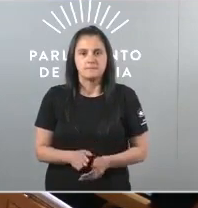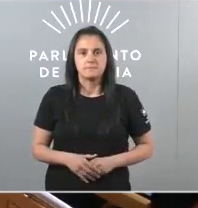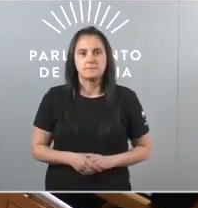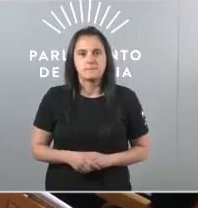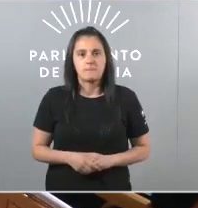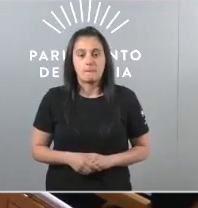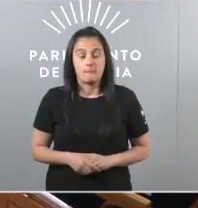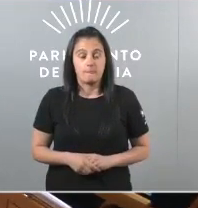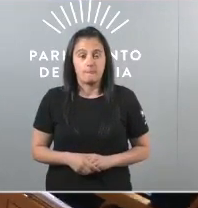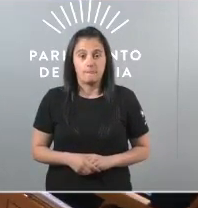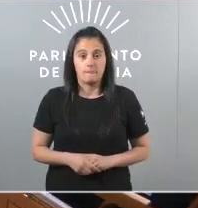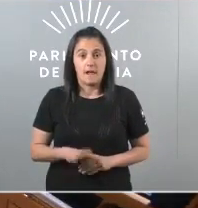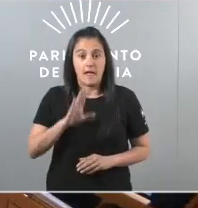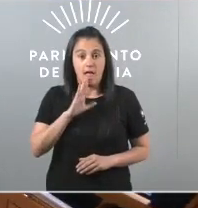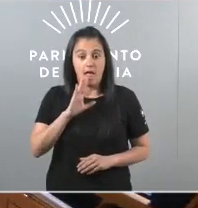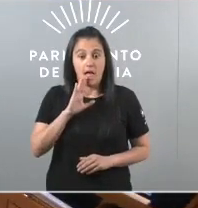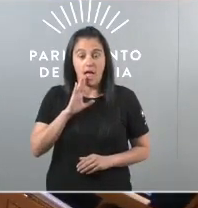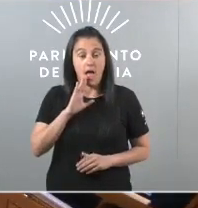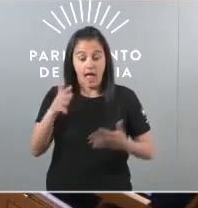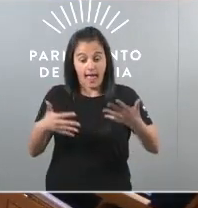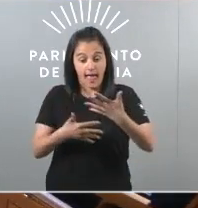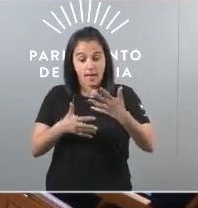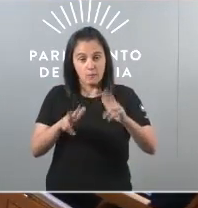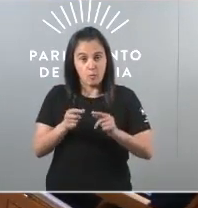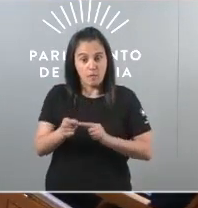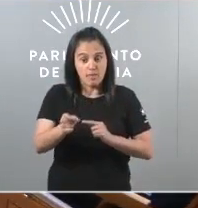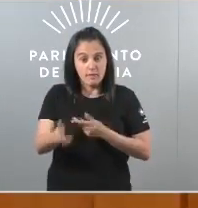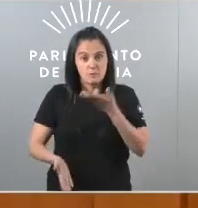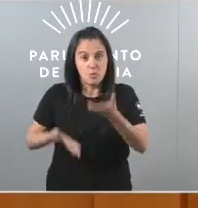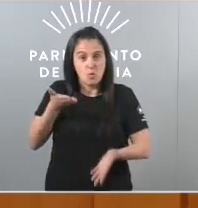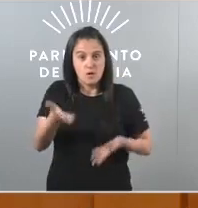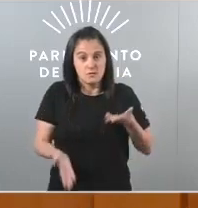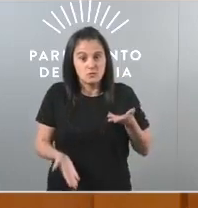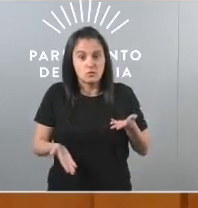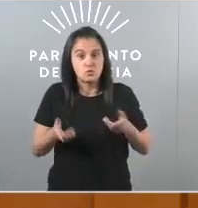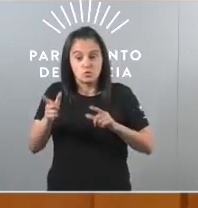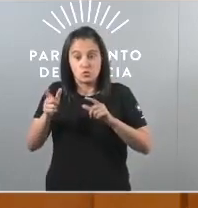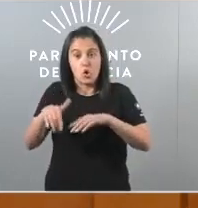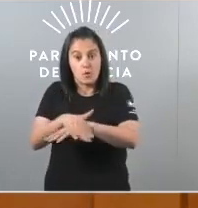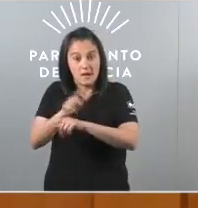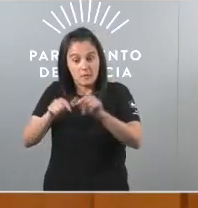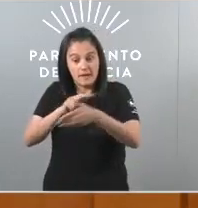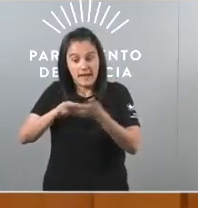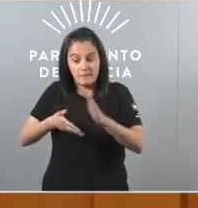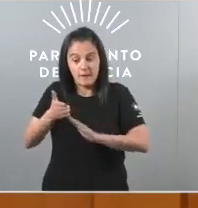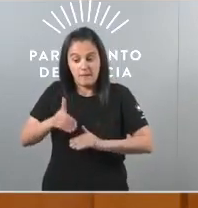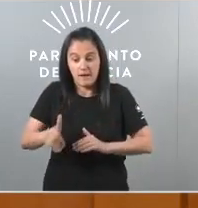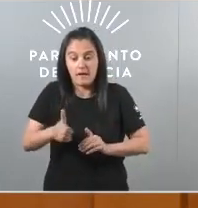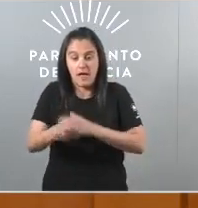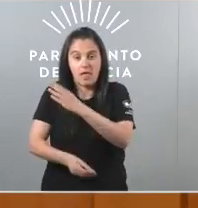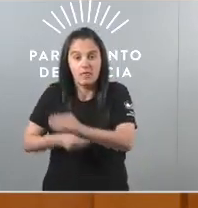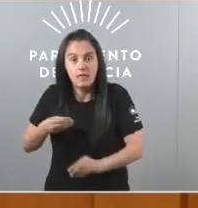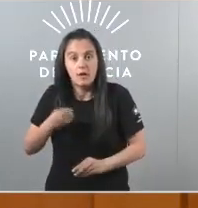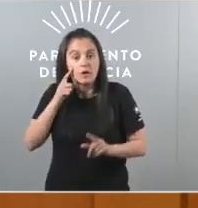Estas son medidas e propostas que un goberno do BNG porá en marcha para mellorar